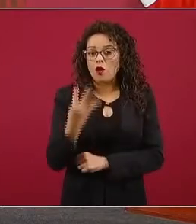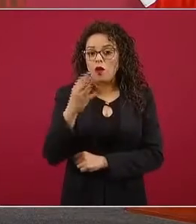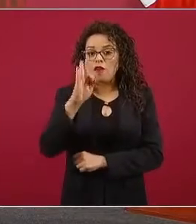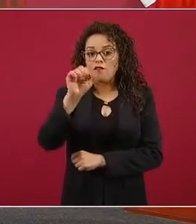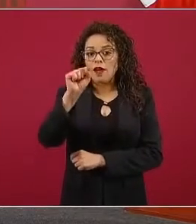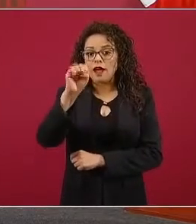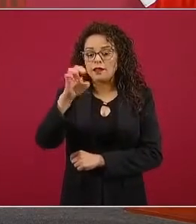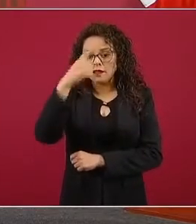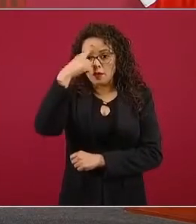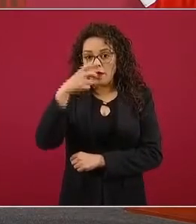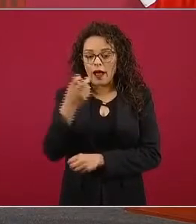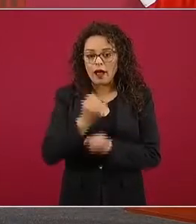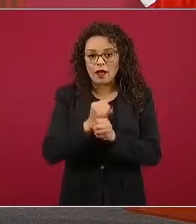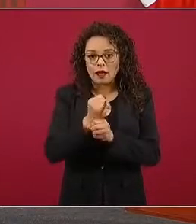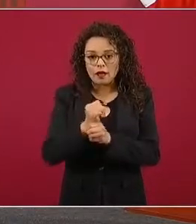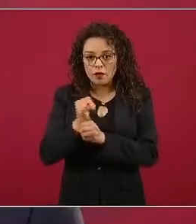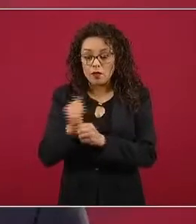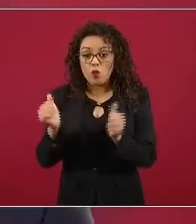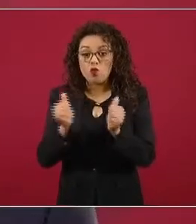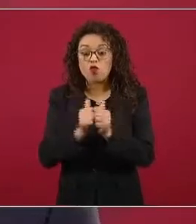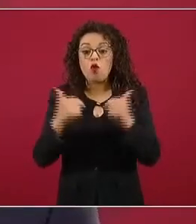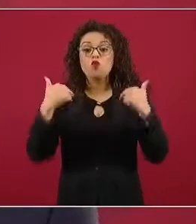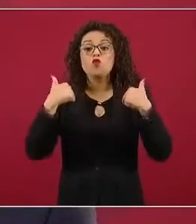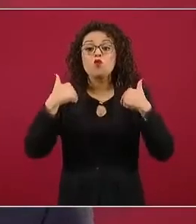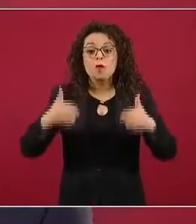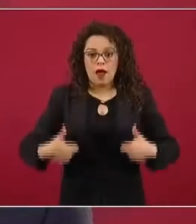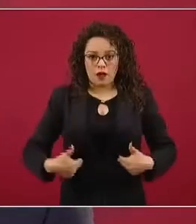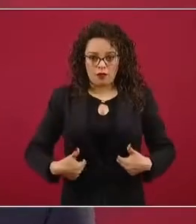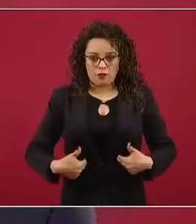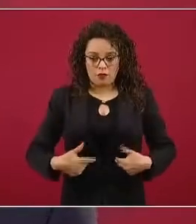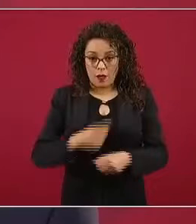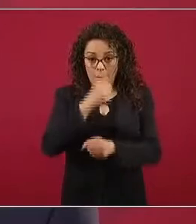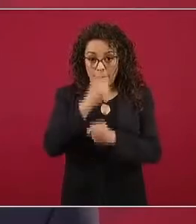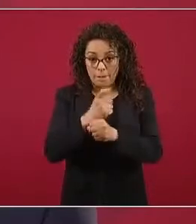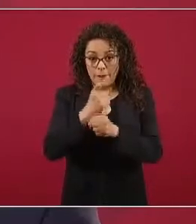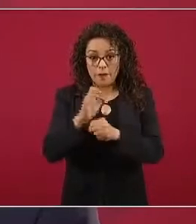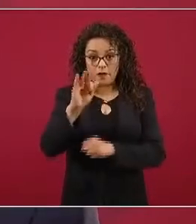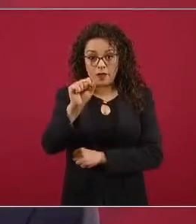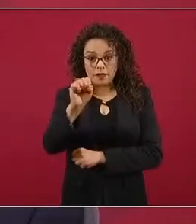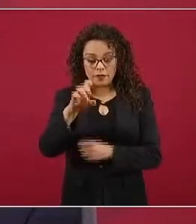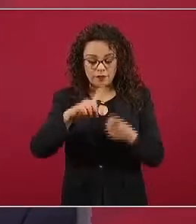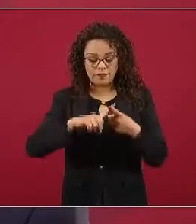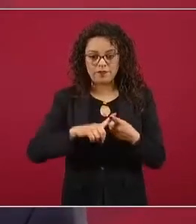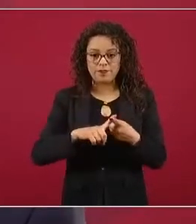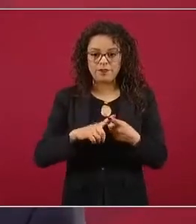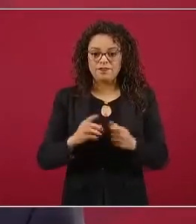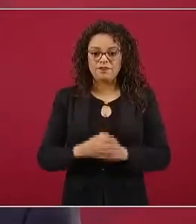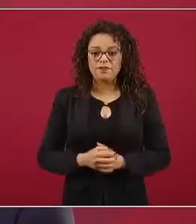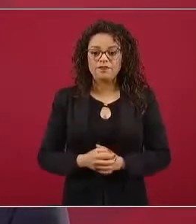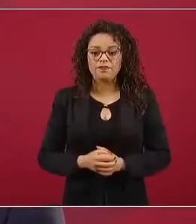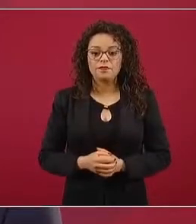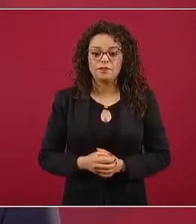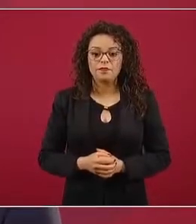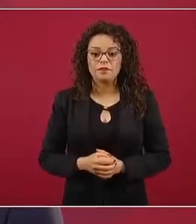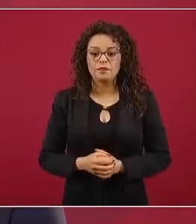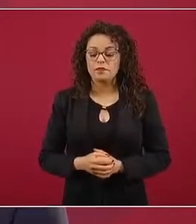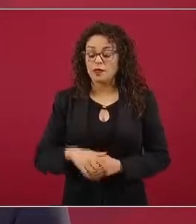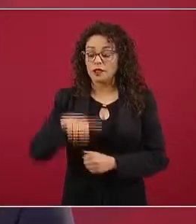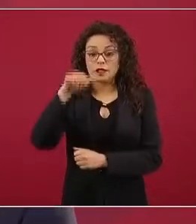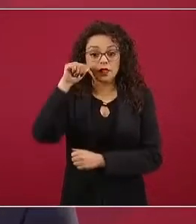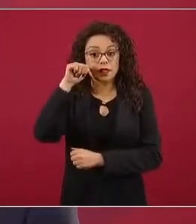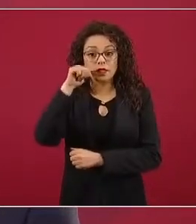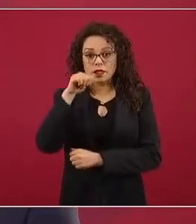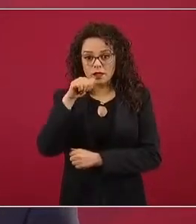de la investigación en sujetos humanos. En la fase uno se invita siempre